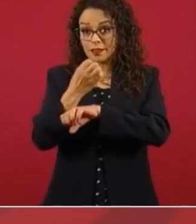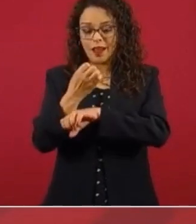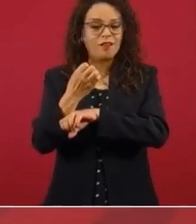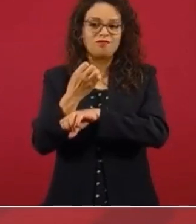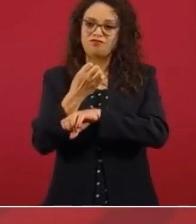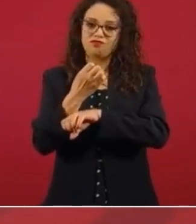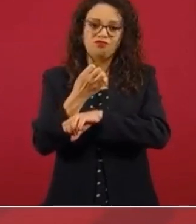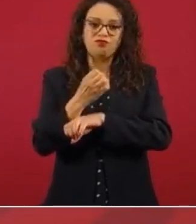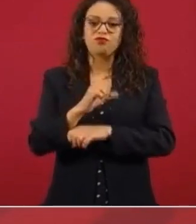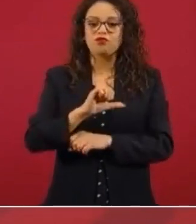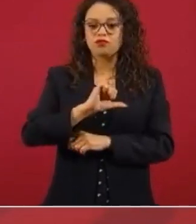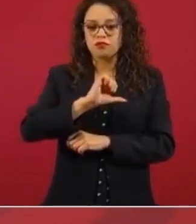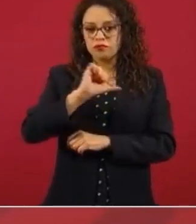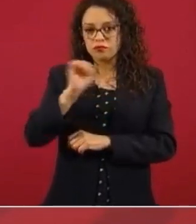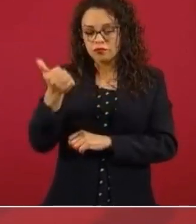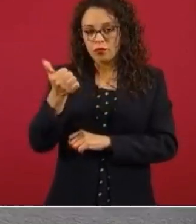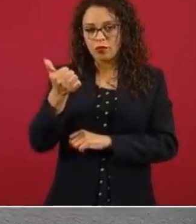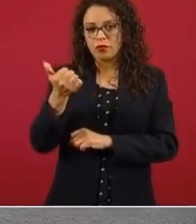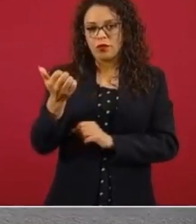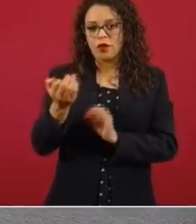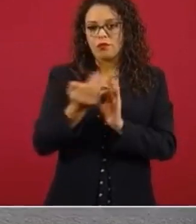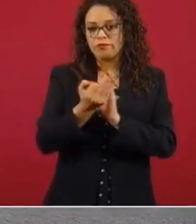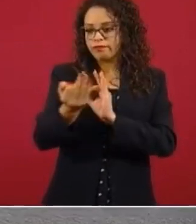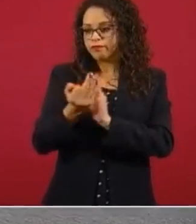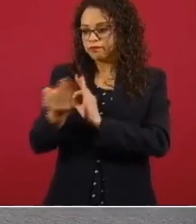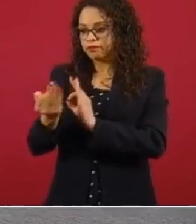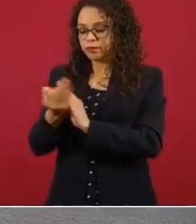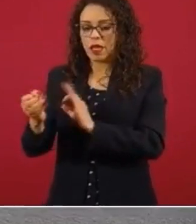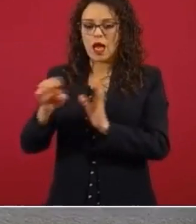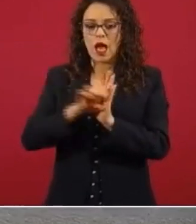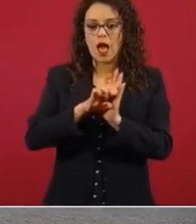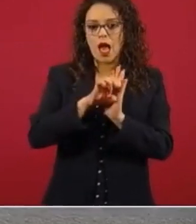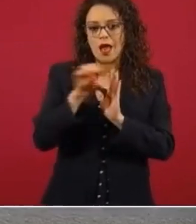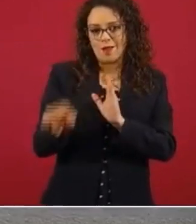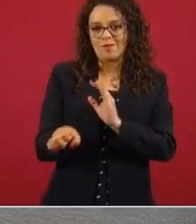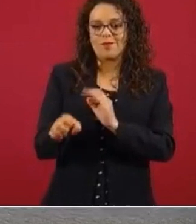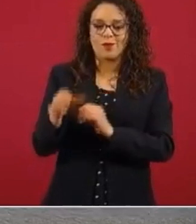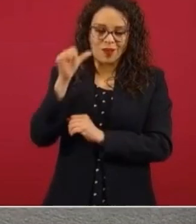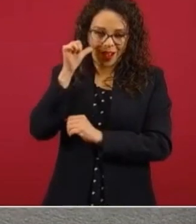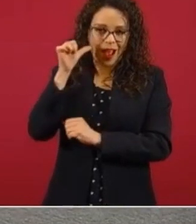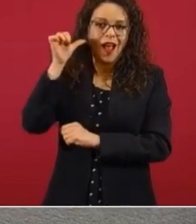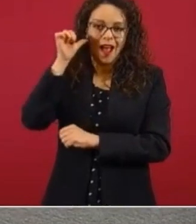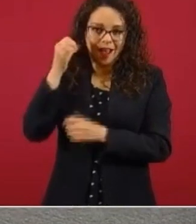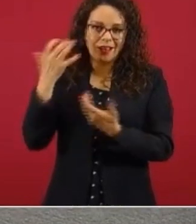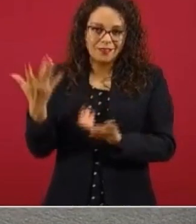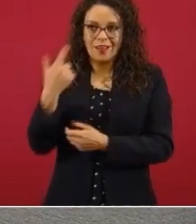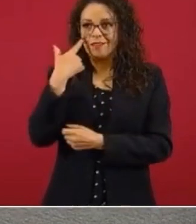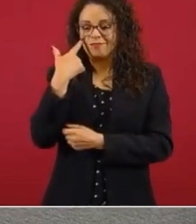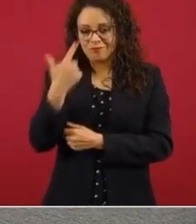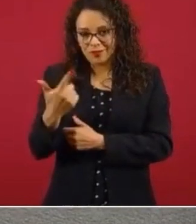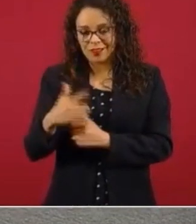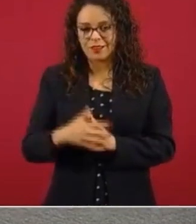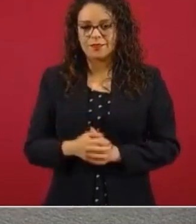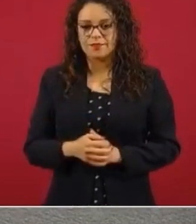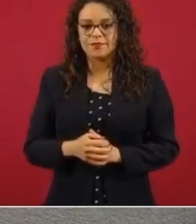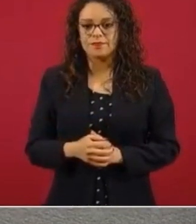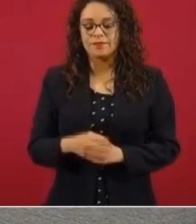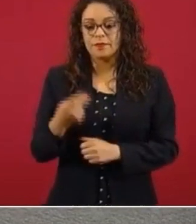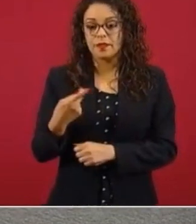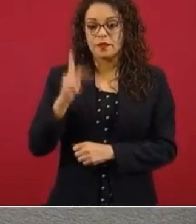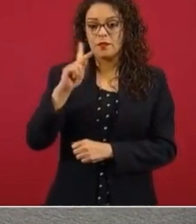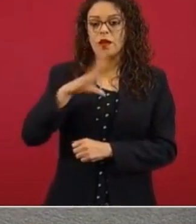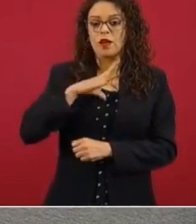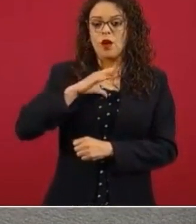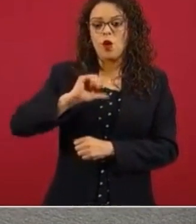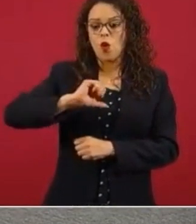a estados vecinos, como sucedió, y hay también sistemas